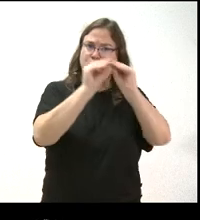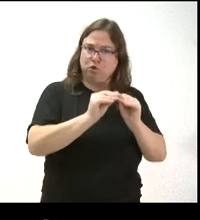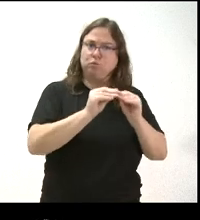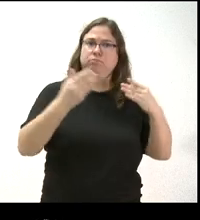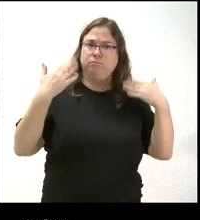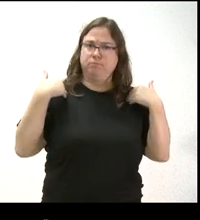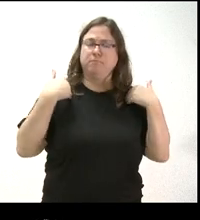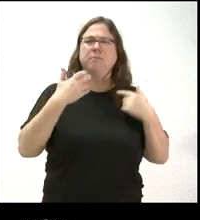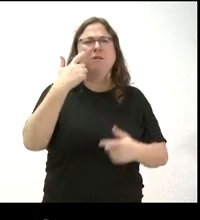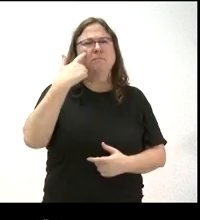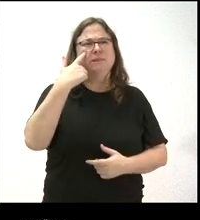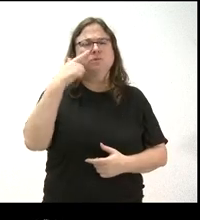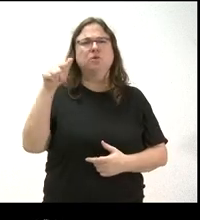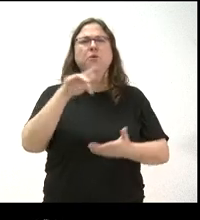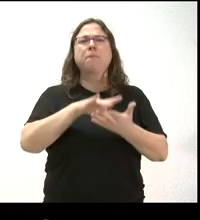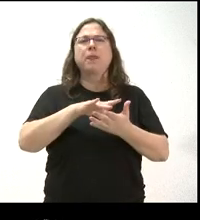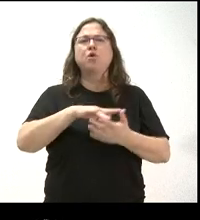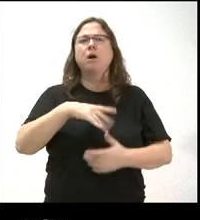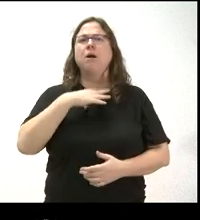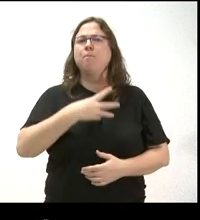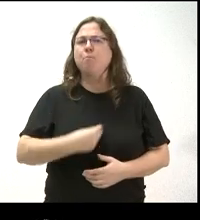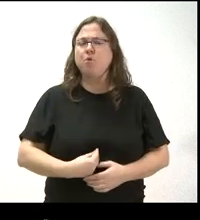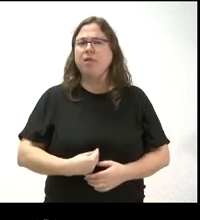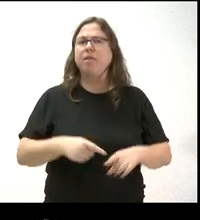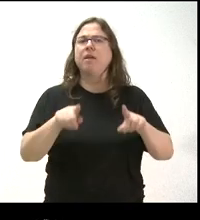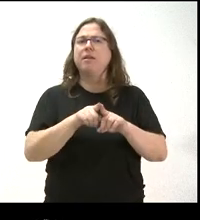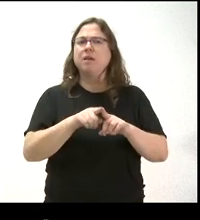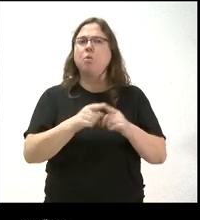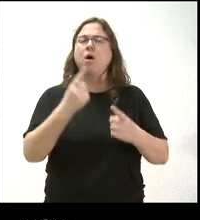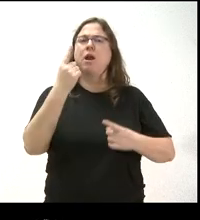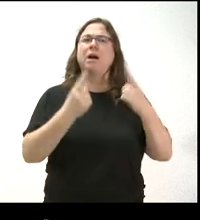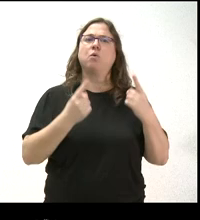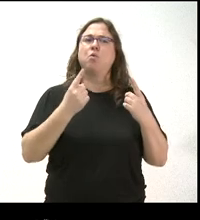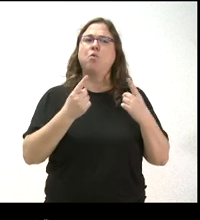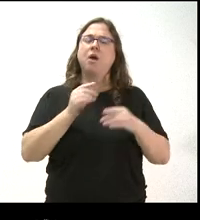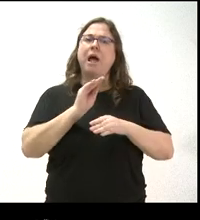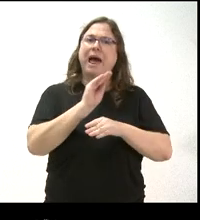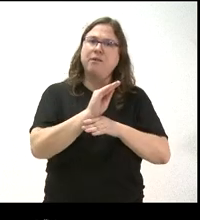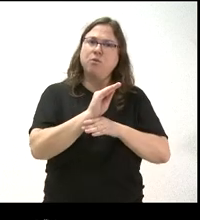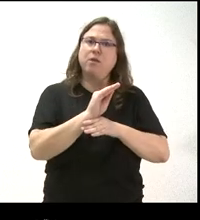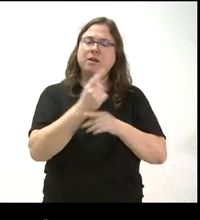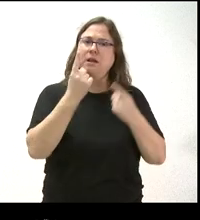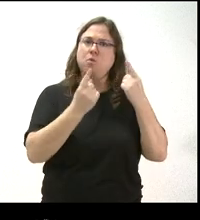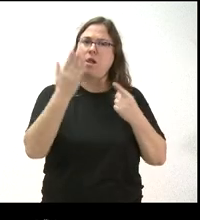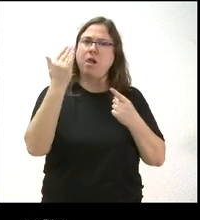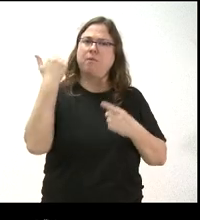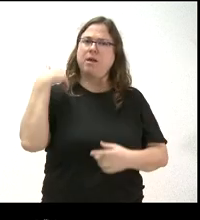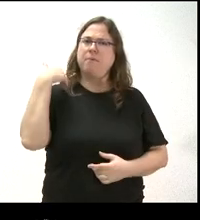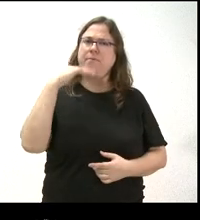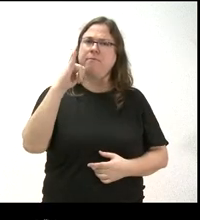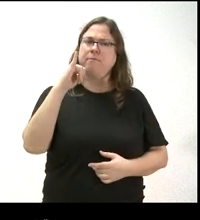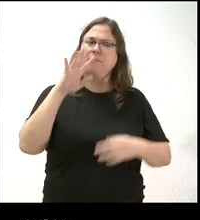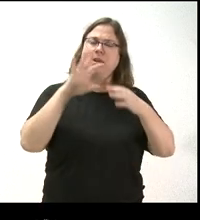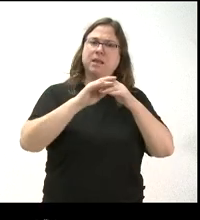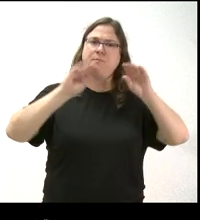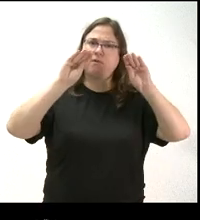hemos visto que en Murcia creo que han seguido la misma línea de supresión de algunas de las ayudas que había, también vinculadas con la